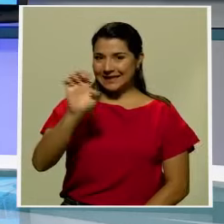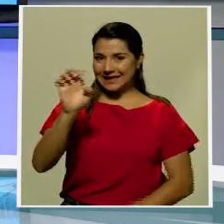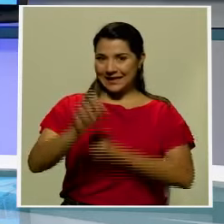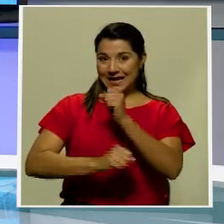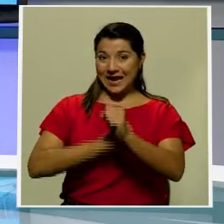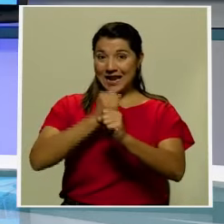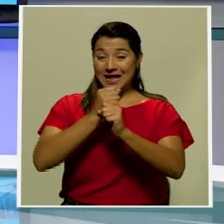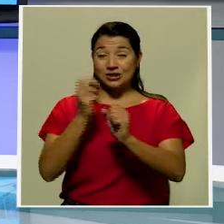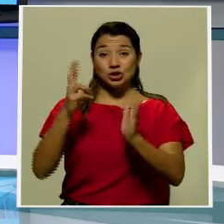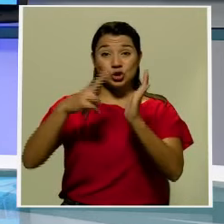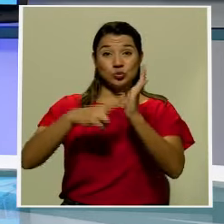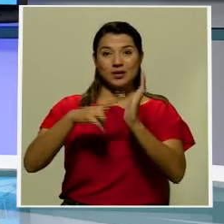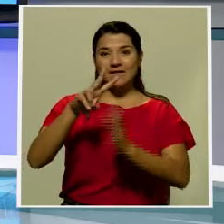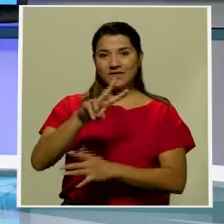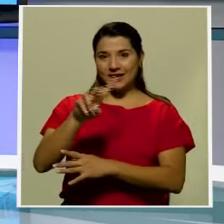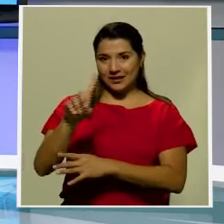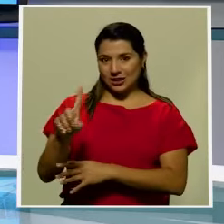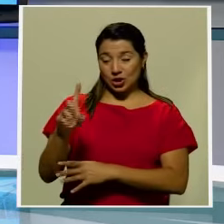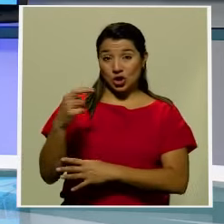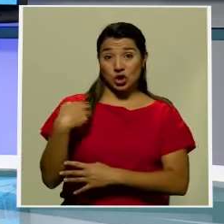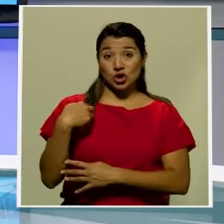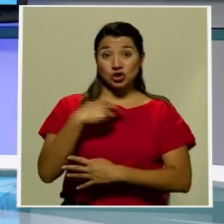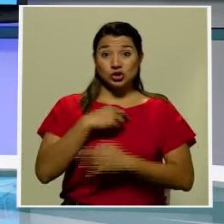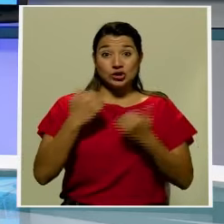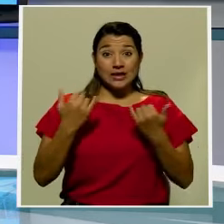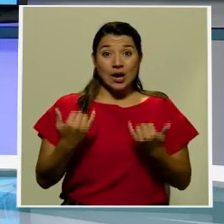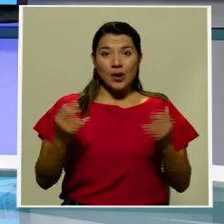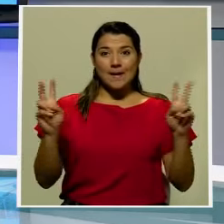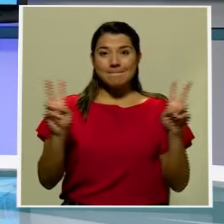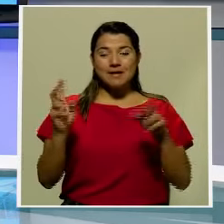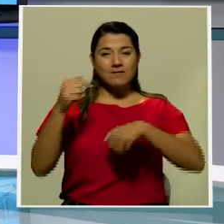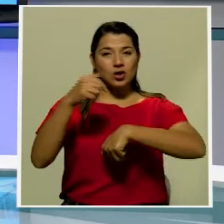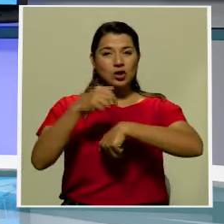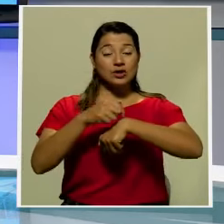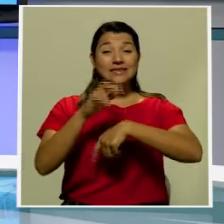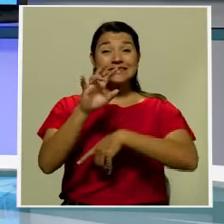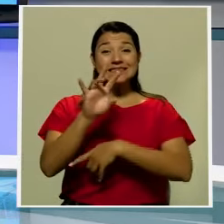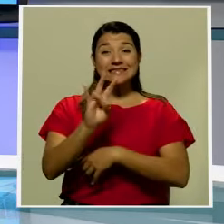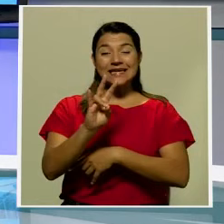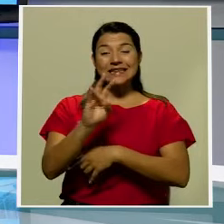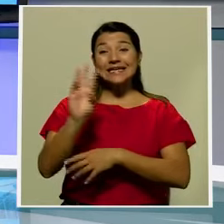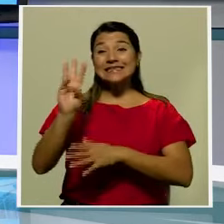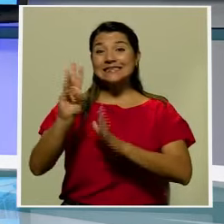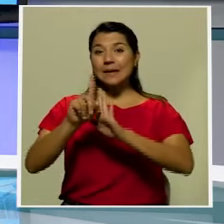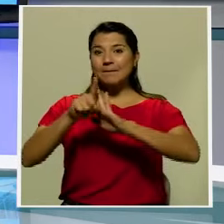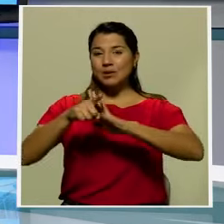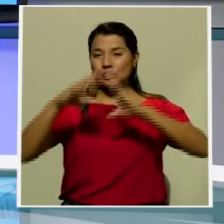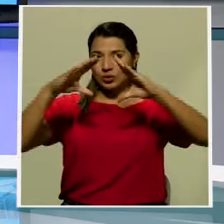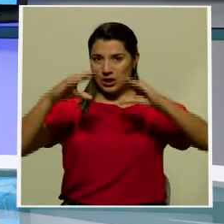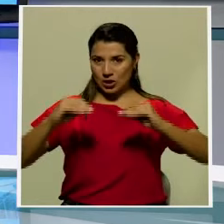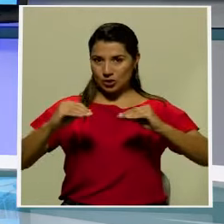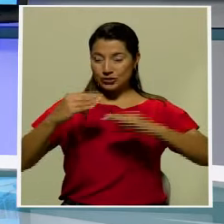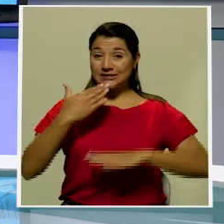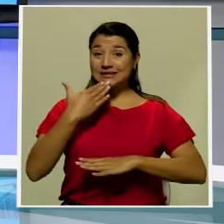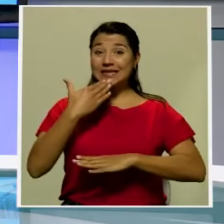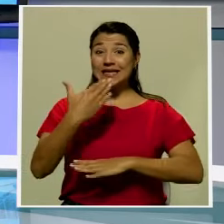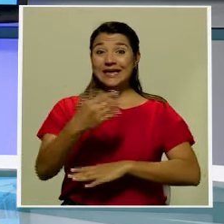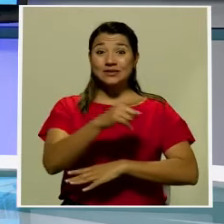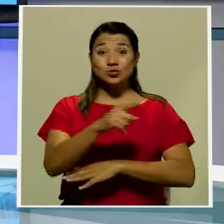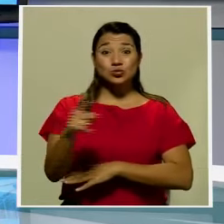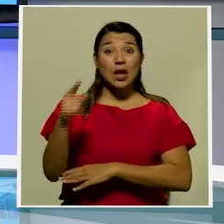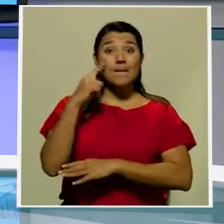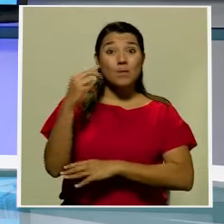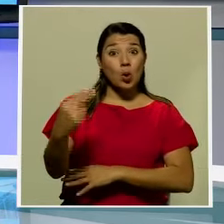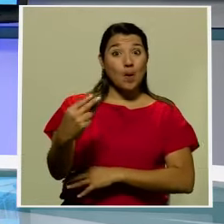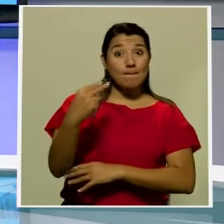del 2021, estamos en vivo a las 7 de la noche con 6 minutos gracias por